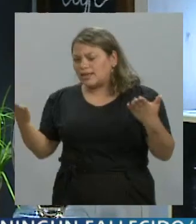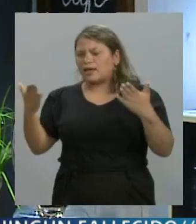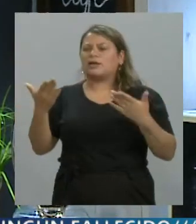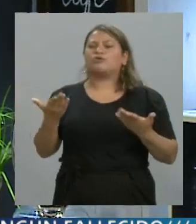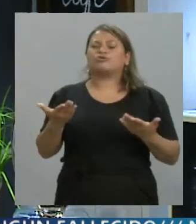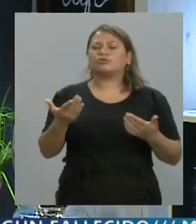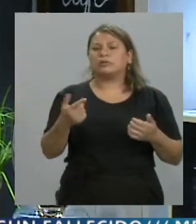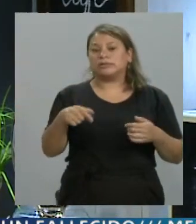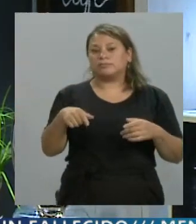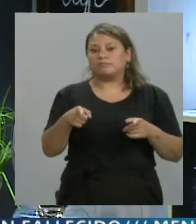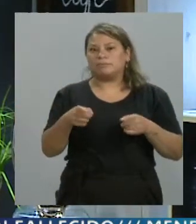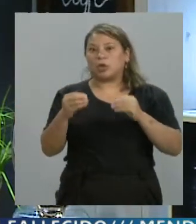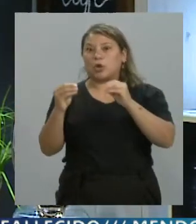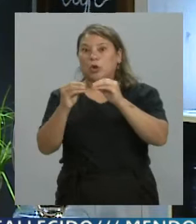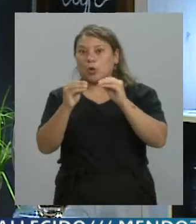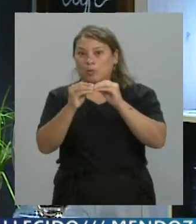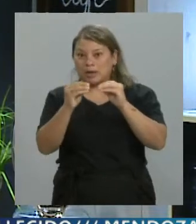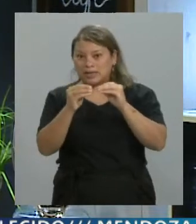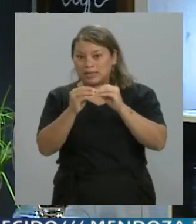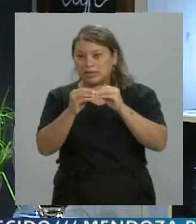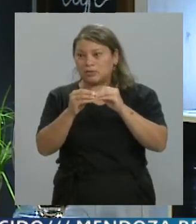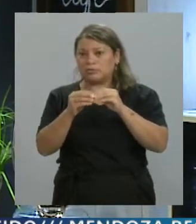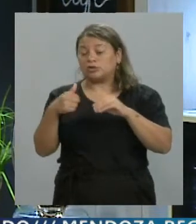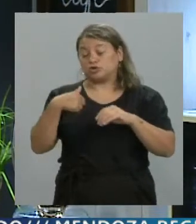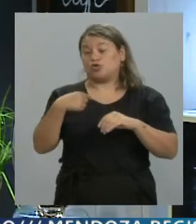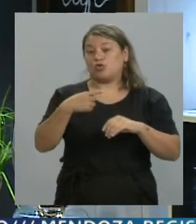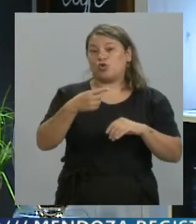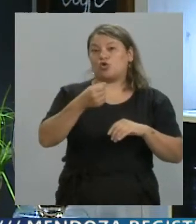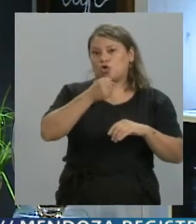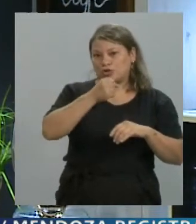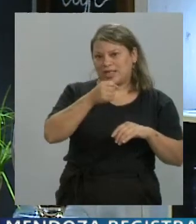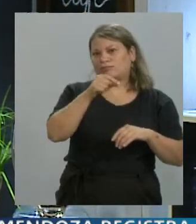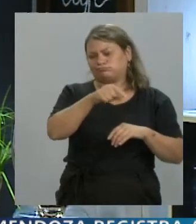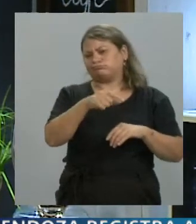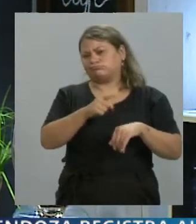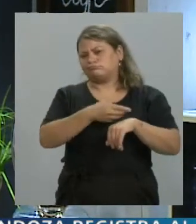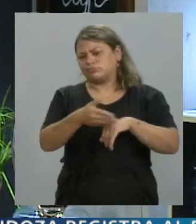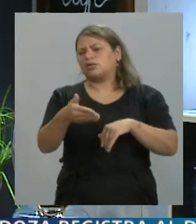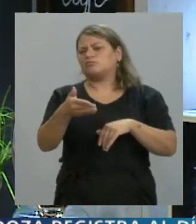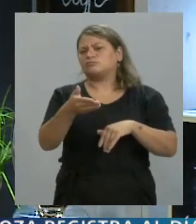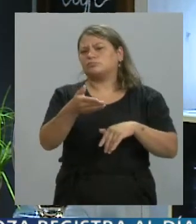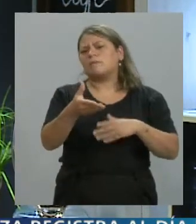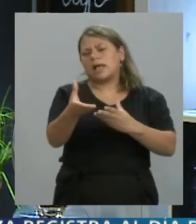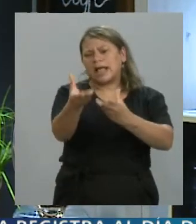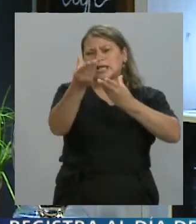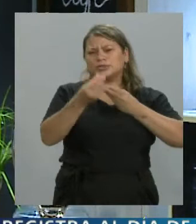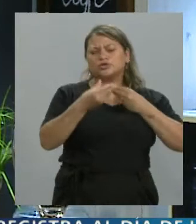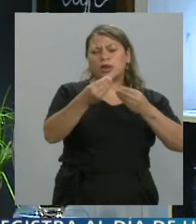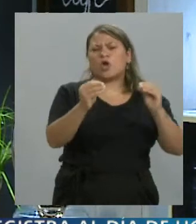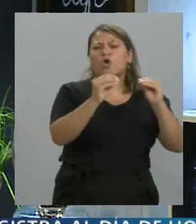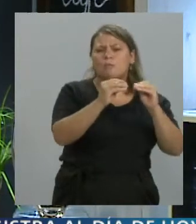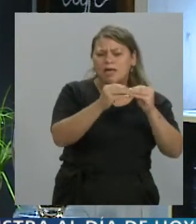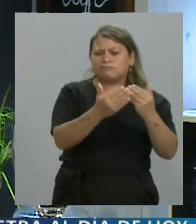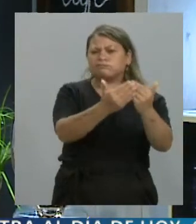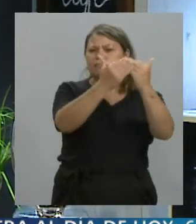tiene esto también los compañeros y los colegas que estuvieron acá, yo fui notero por un tiempo. Son bastante solidarios, muchos compañeros se